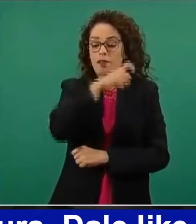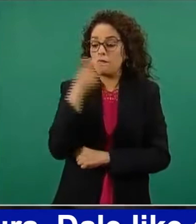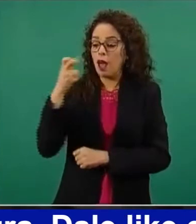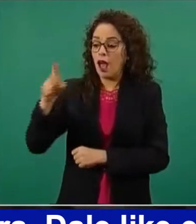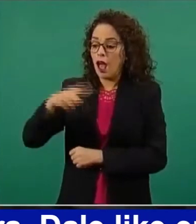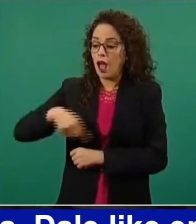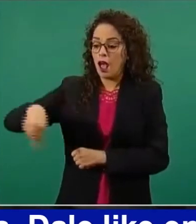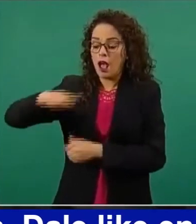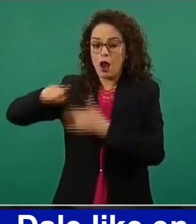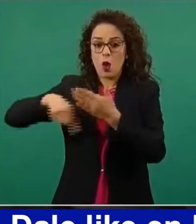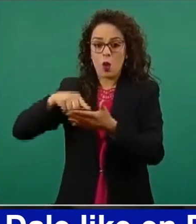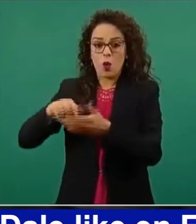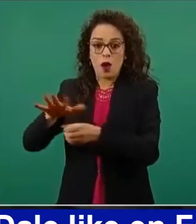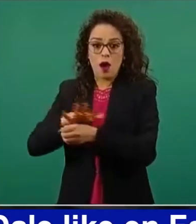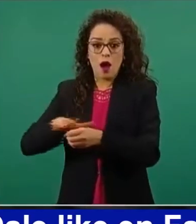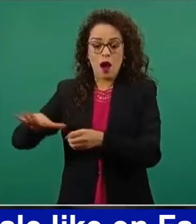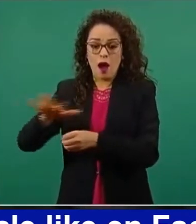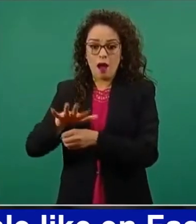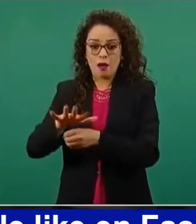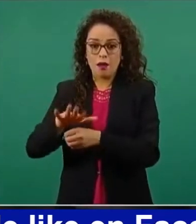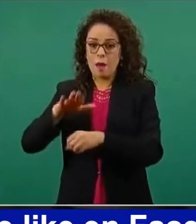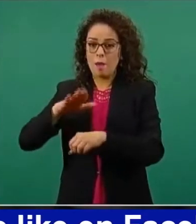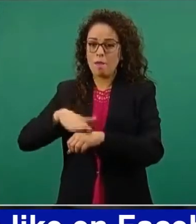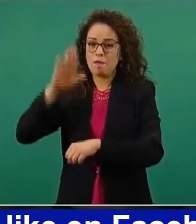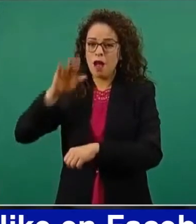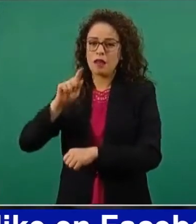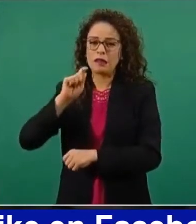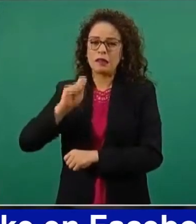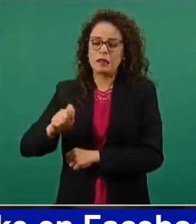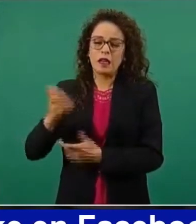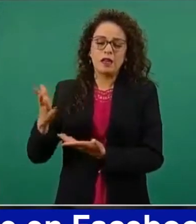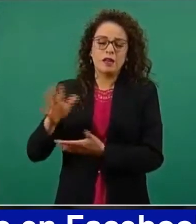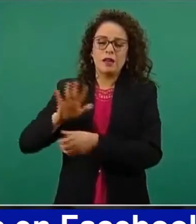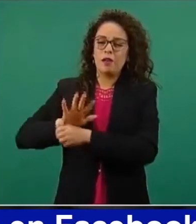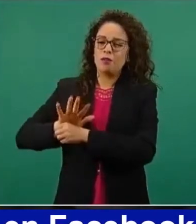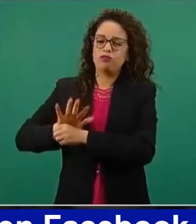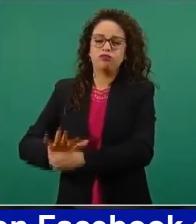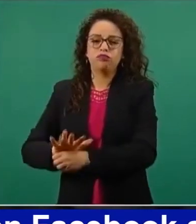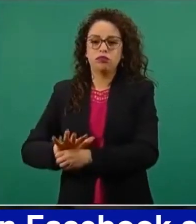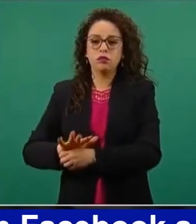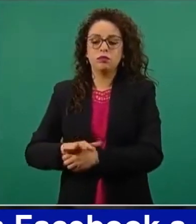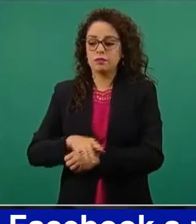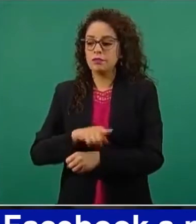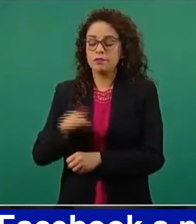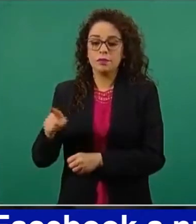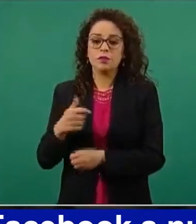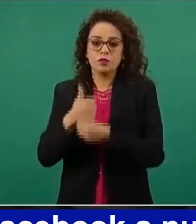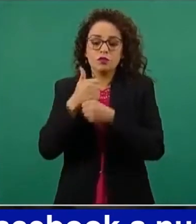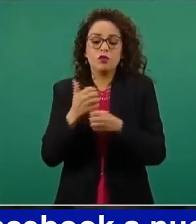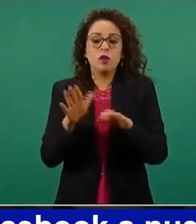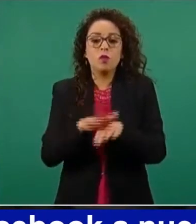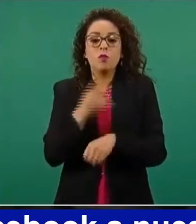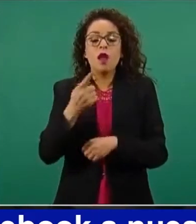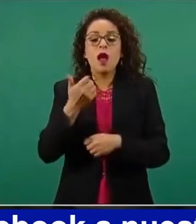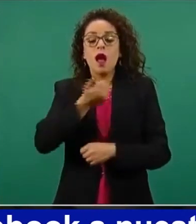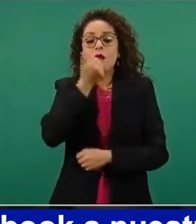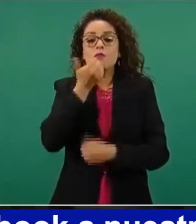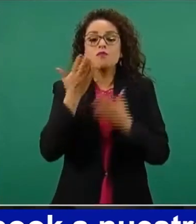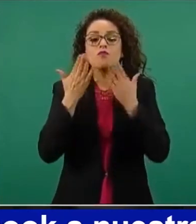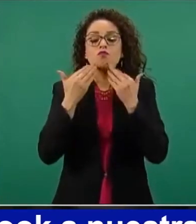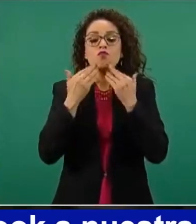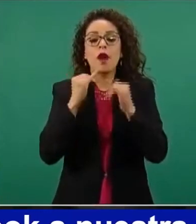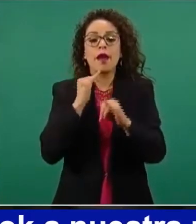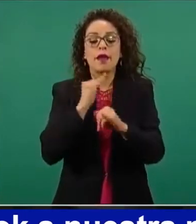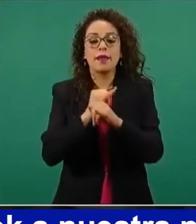como se lo repito, más marginada del país. Los alumnos no tienen acceso a internet y donde hay cobertura de algunas